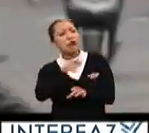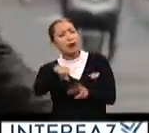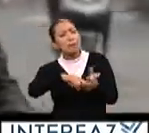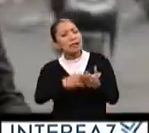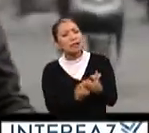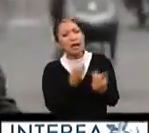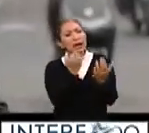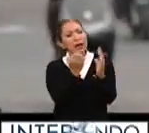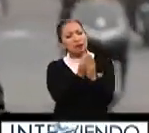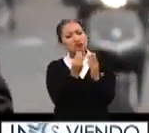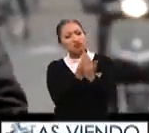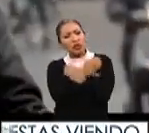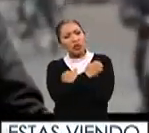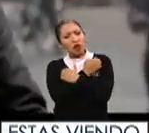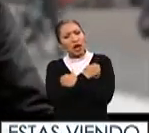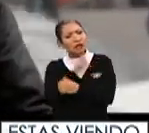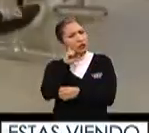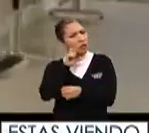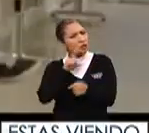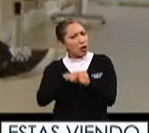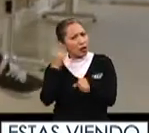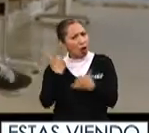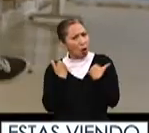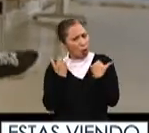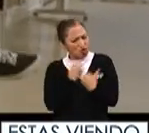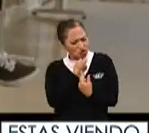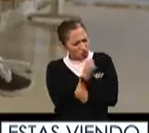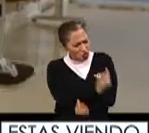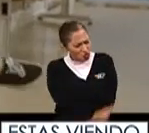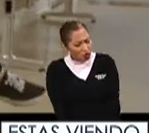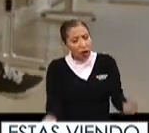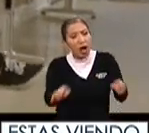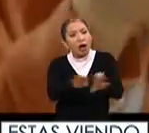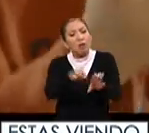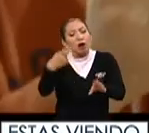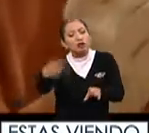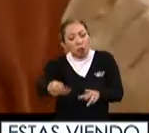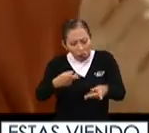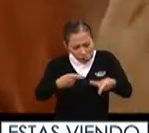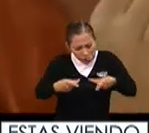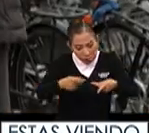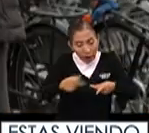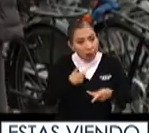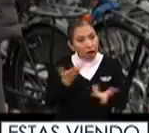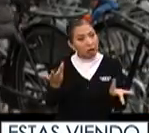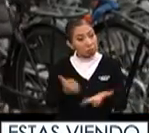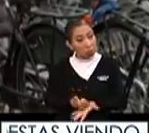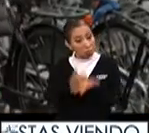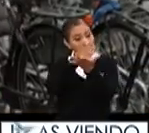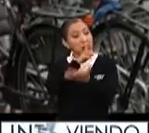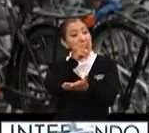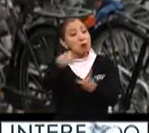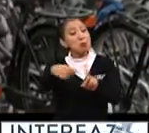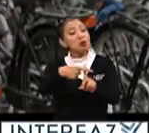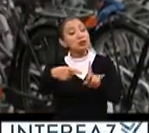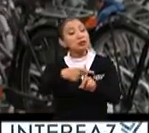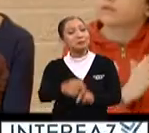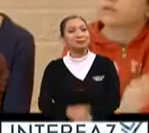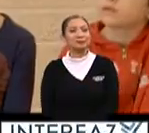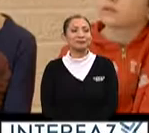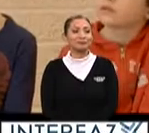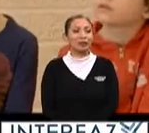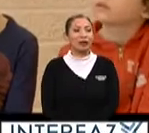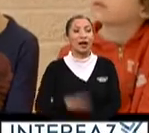iniciar la educación sexual a tan temprana edad? ¿Y de qué manera su estrategia los ha llevado a resultados positivos?